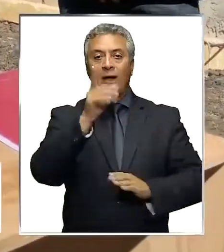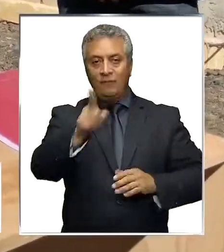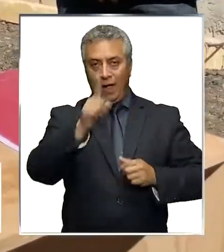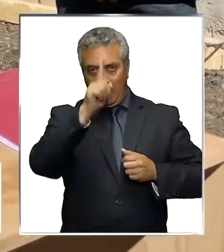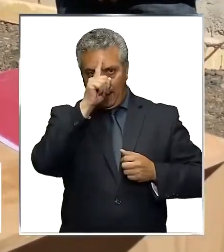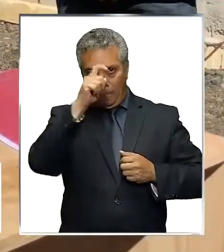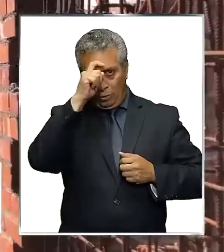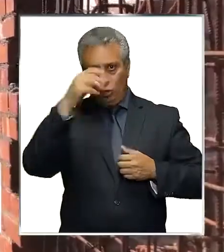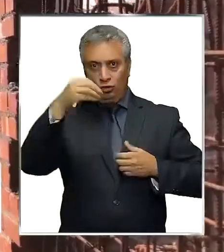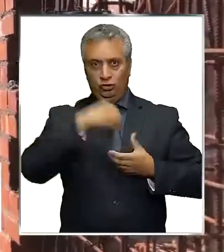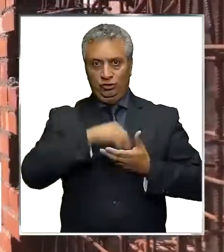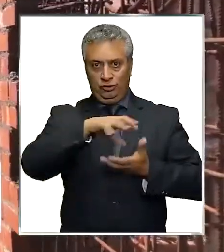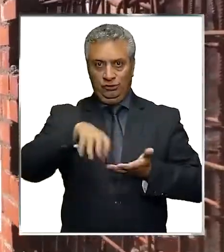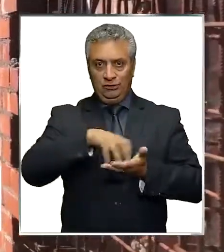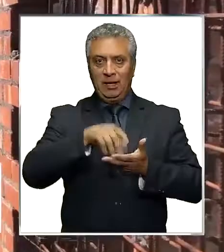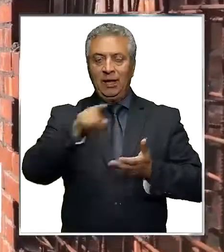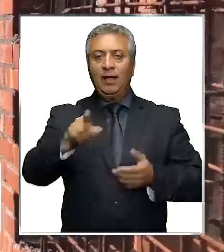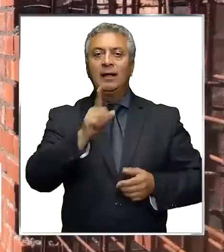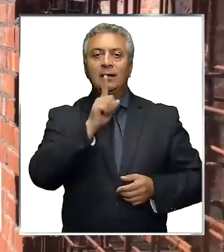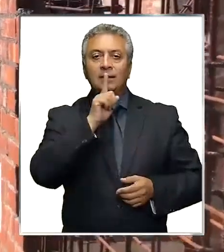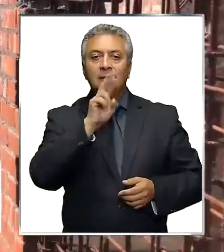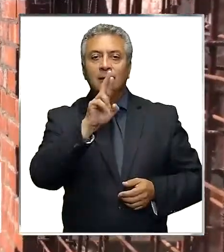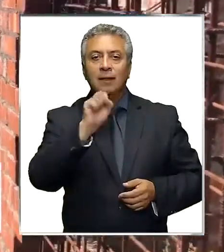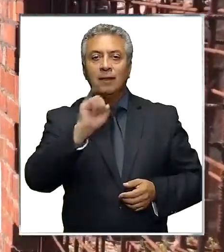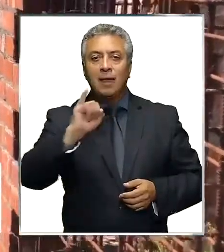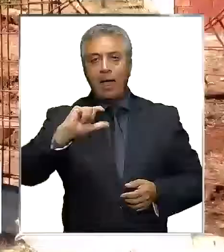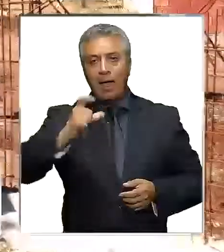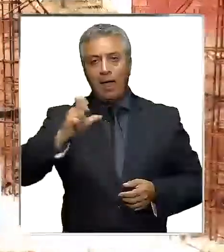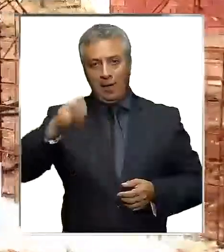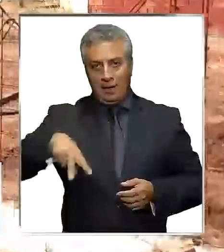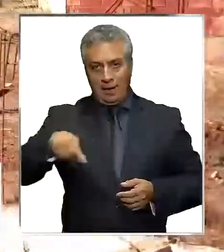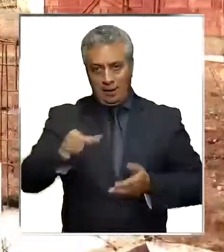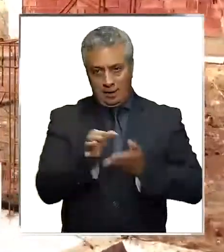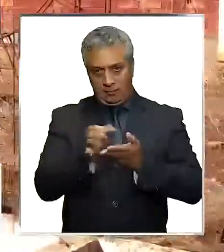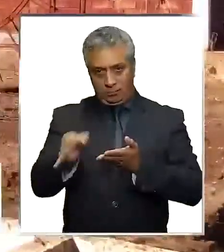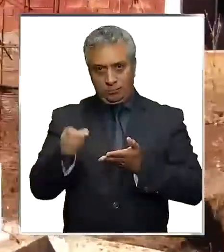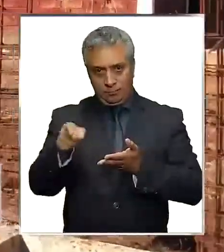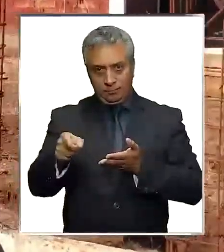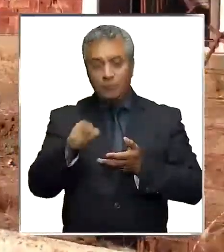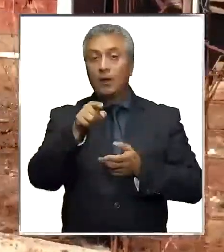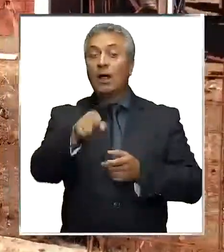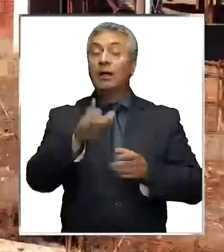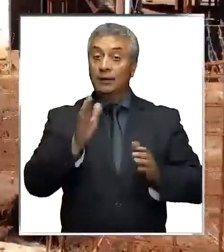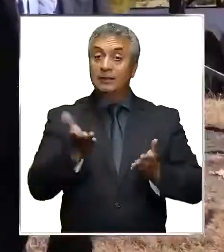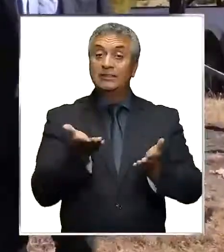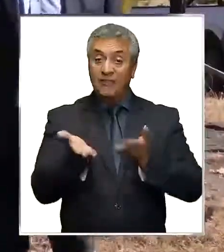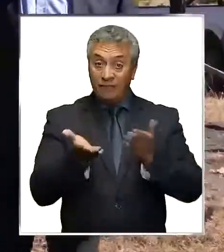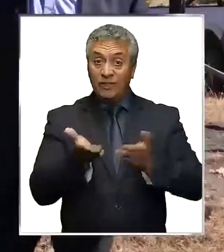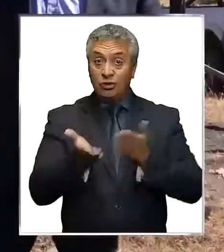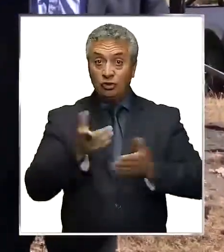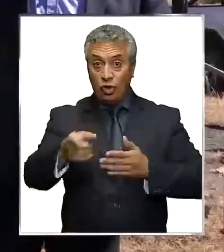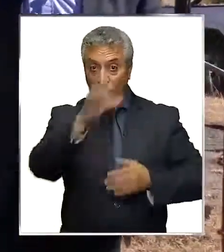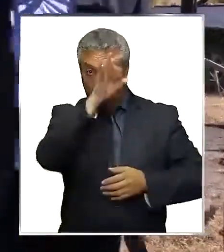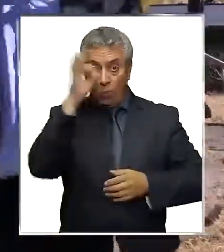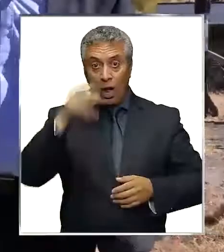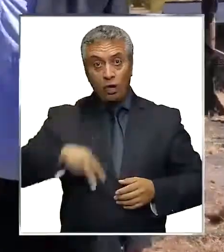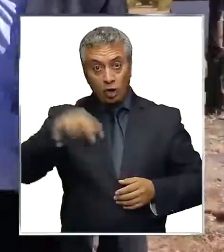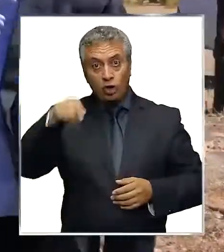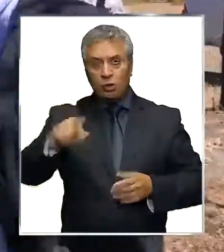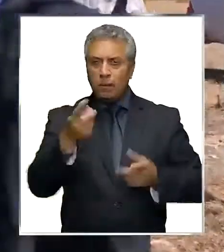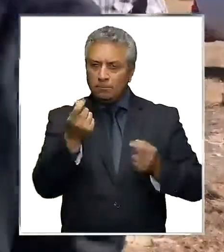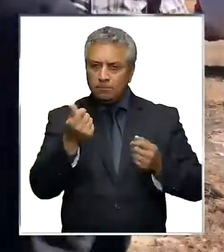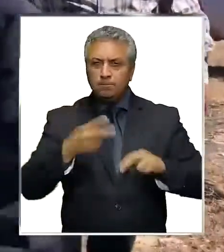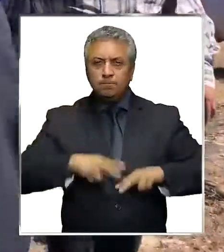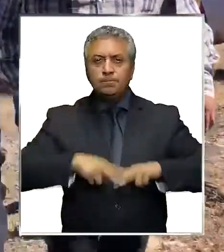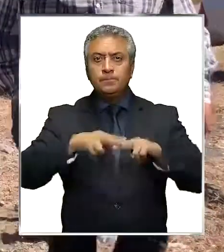aposta intercultural de Temu Lemu en la comuna de Traiguén. La inversión del Servicio de Salud Araucanía Norte está